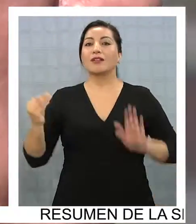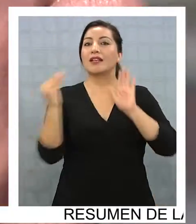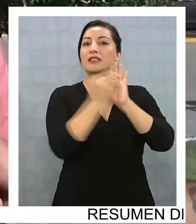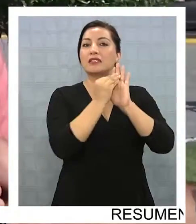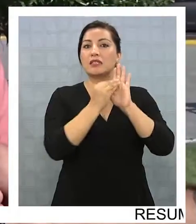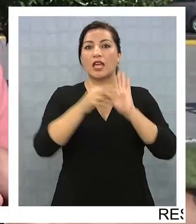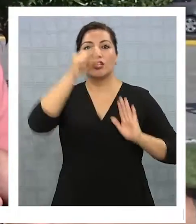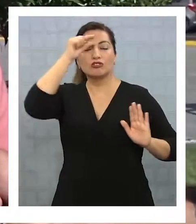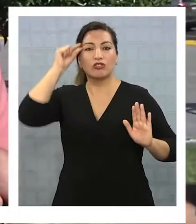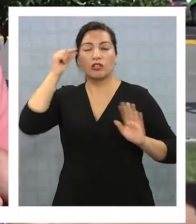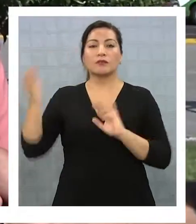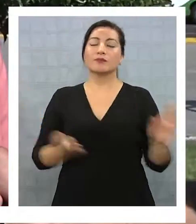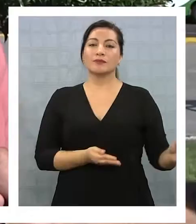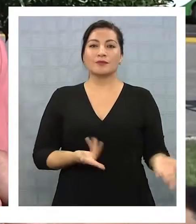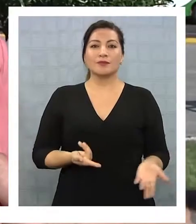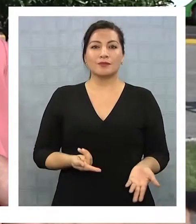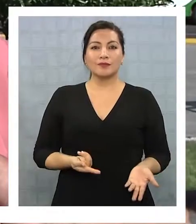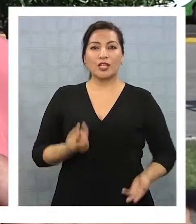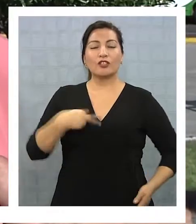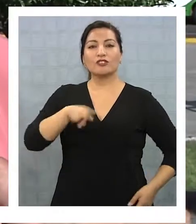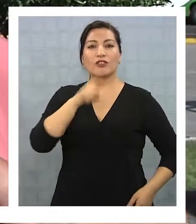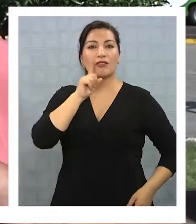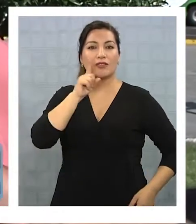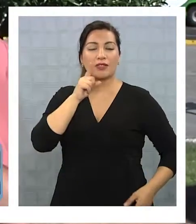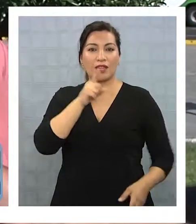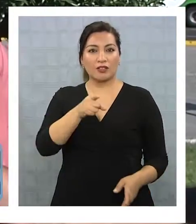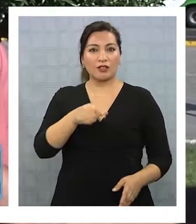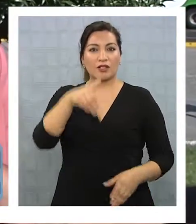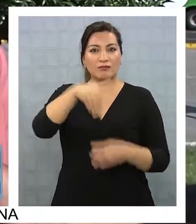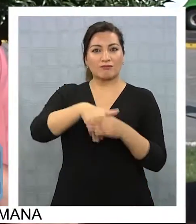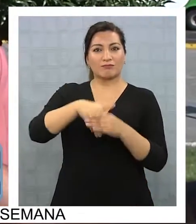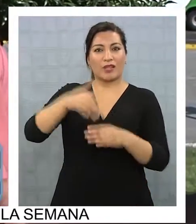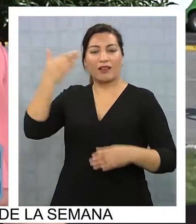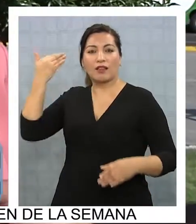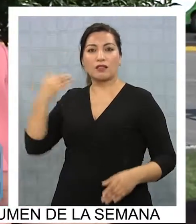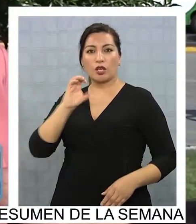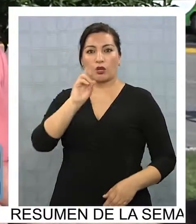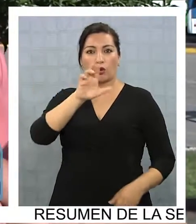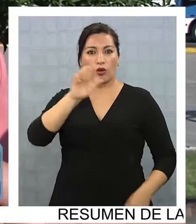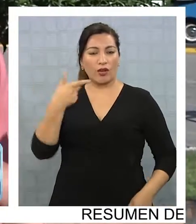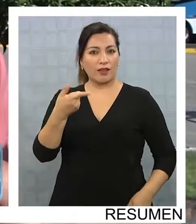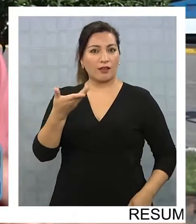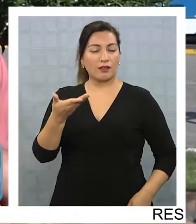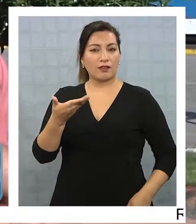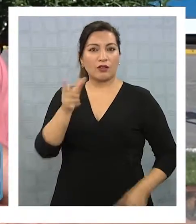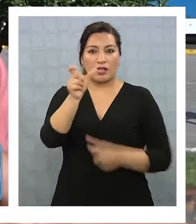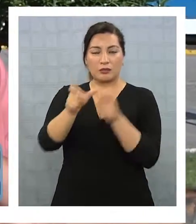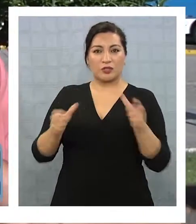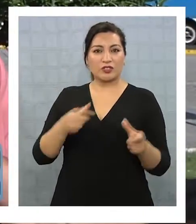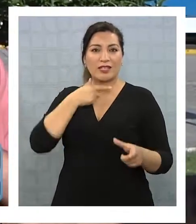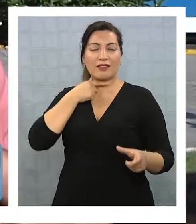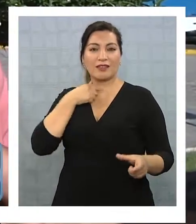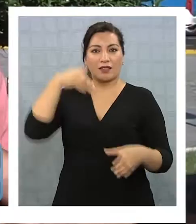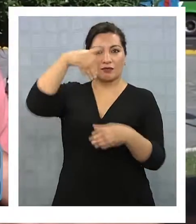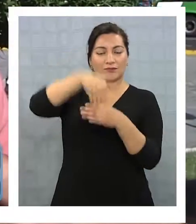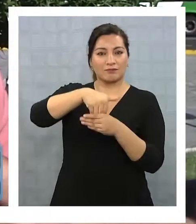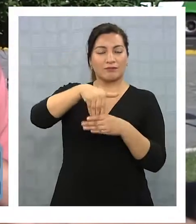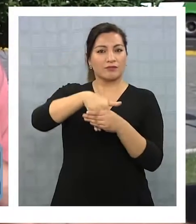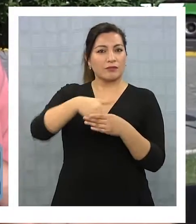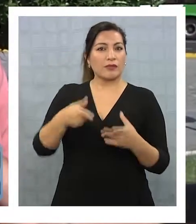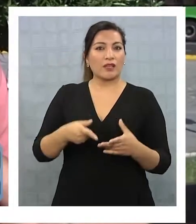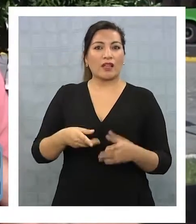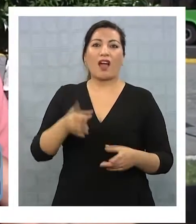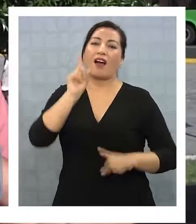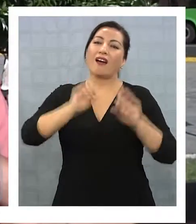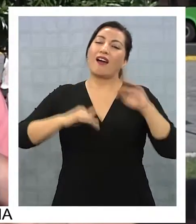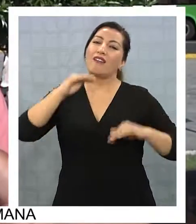Hemos tenido casos en elecciones anteriores, donde los cores o los candidatos en distintas áreas se pierden porque esta cifra